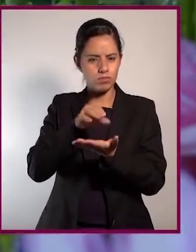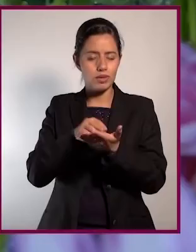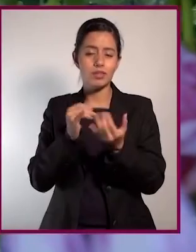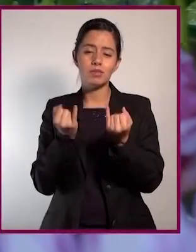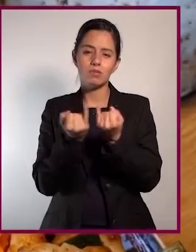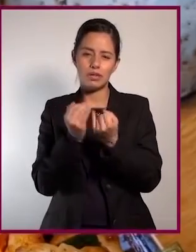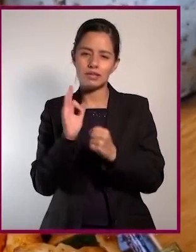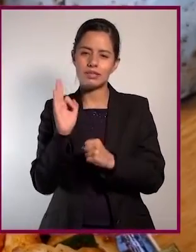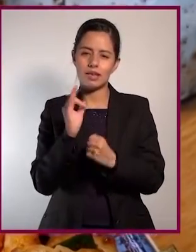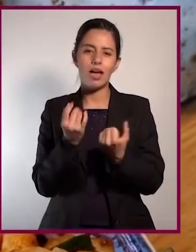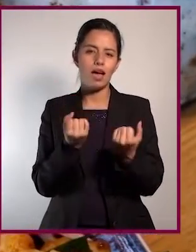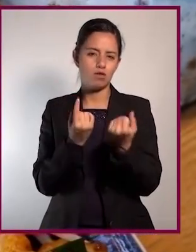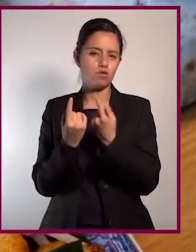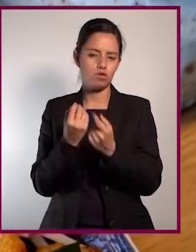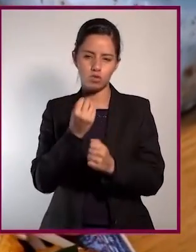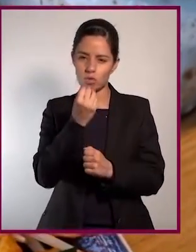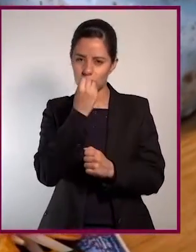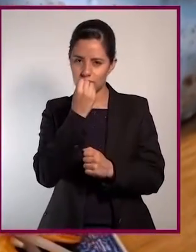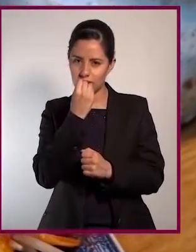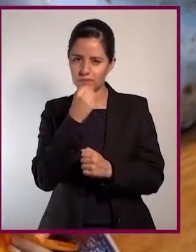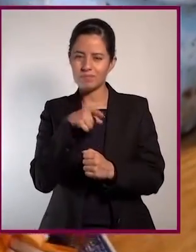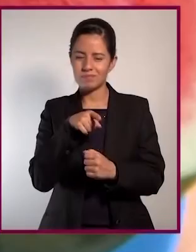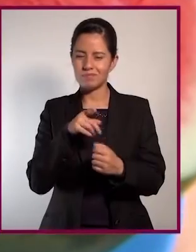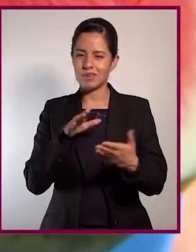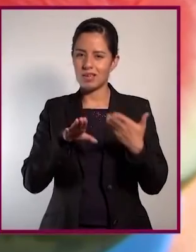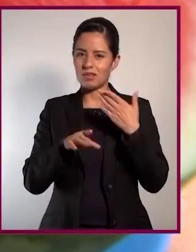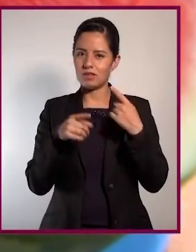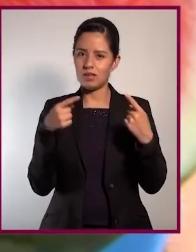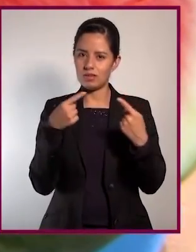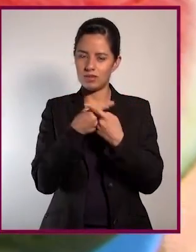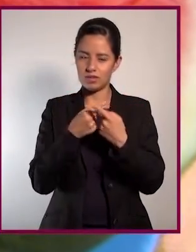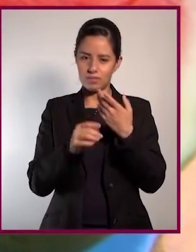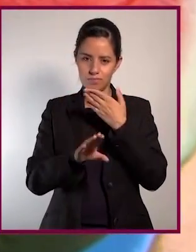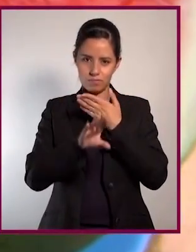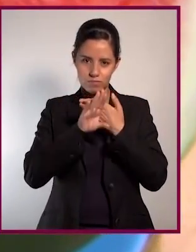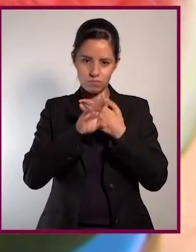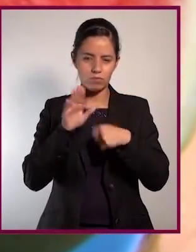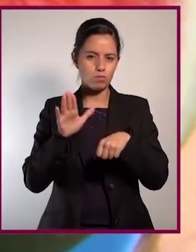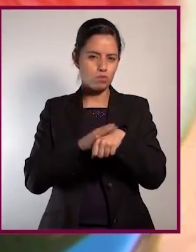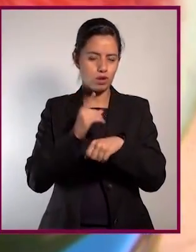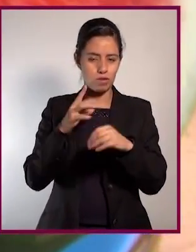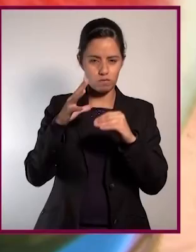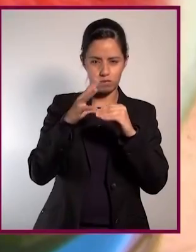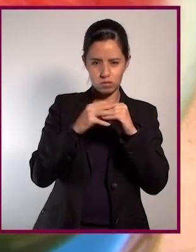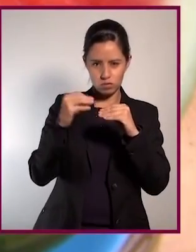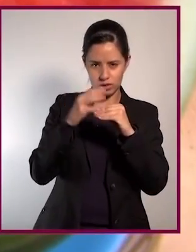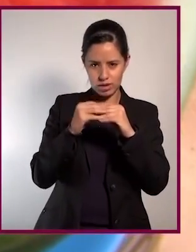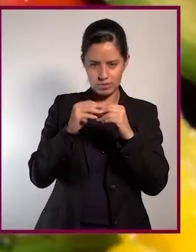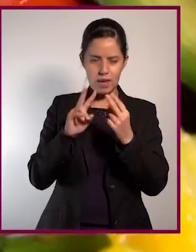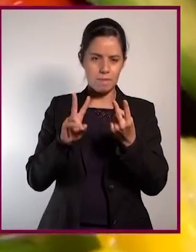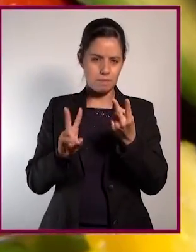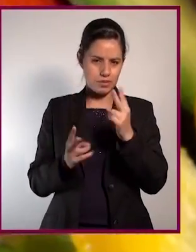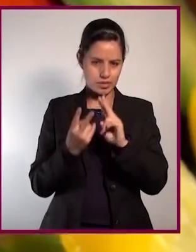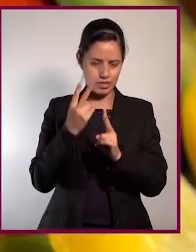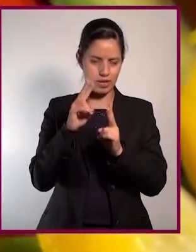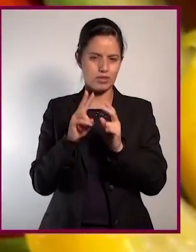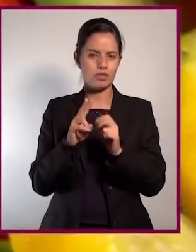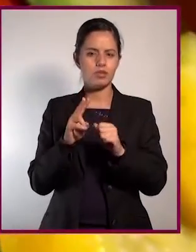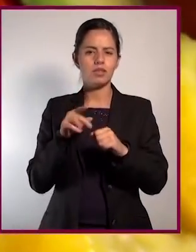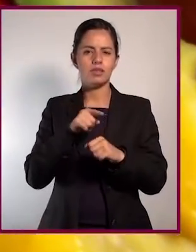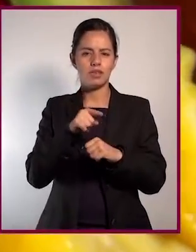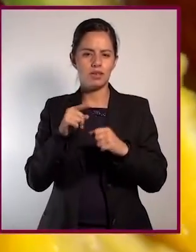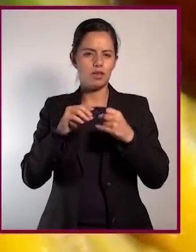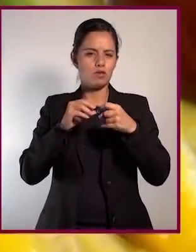también puede tener alergia a ciertos alimentos. Esto sucede porque las proteínas en ciertas frutas, vegetales,